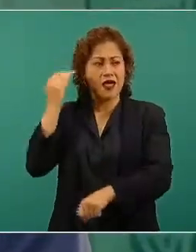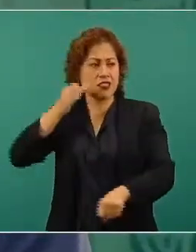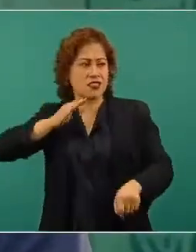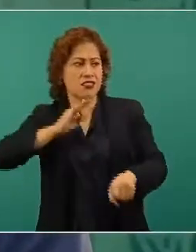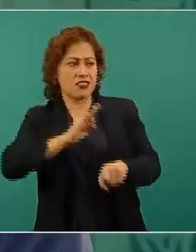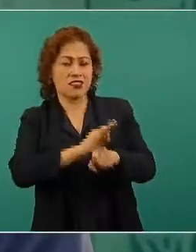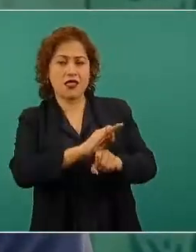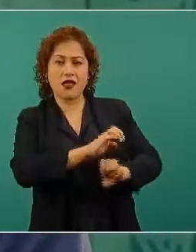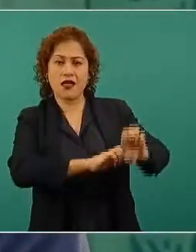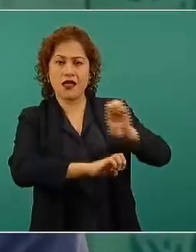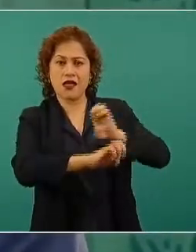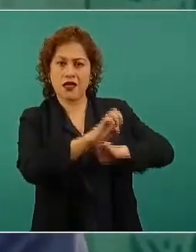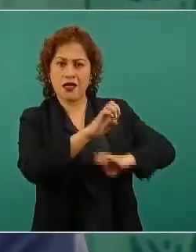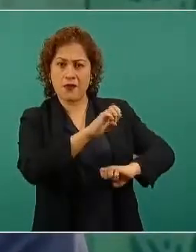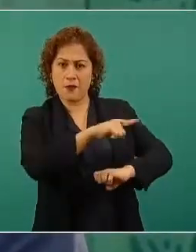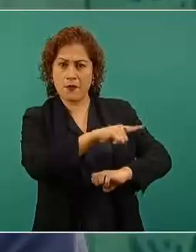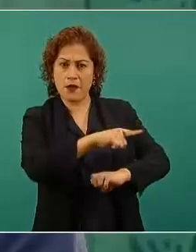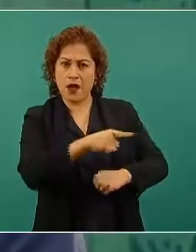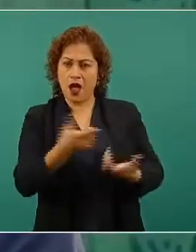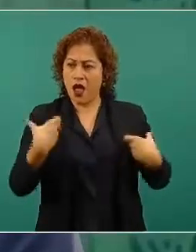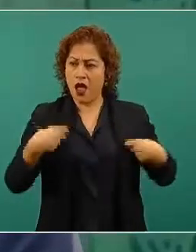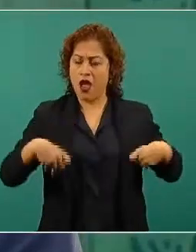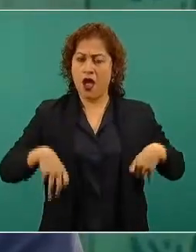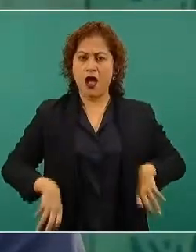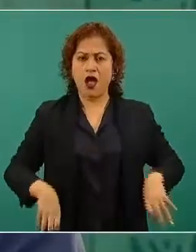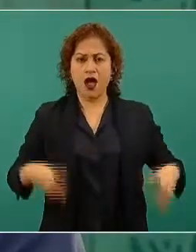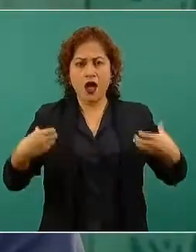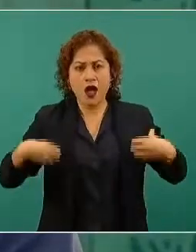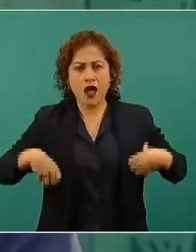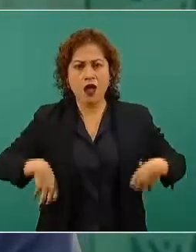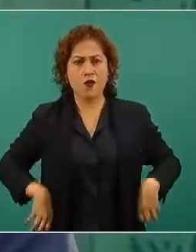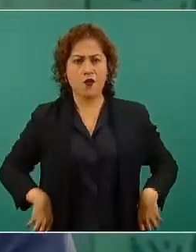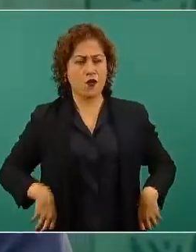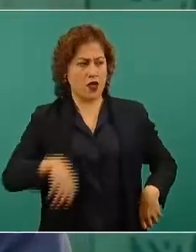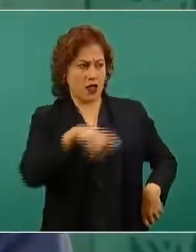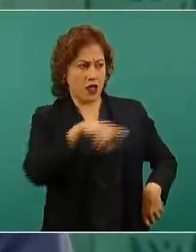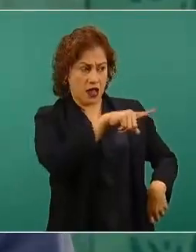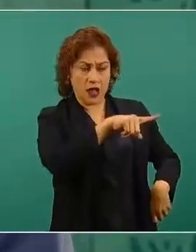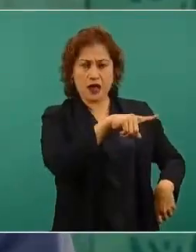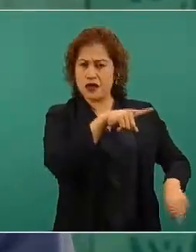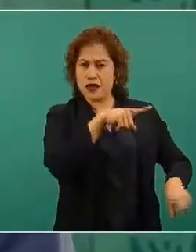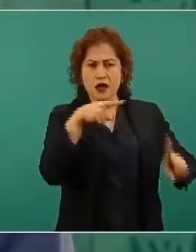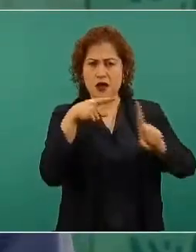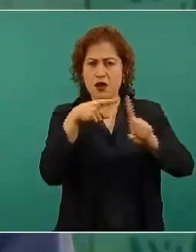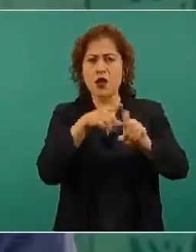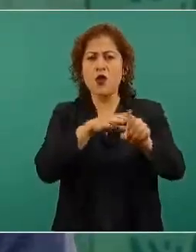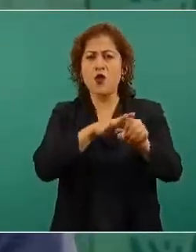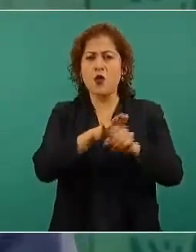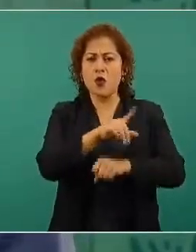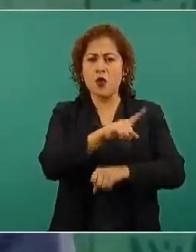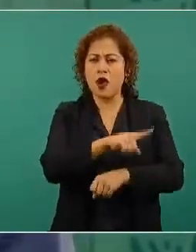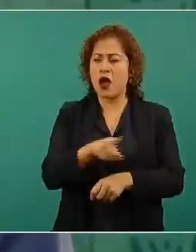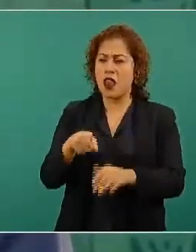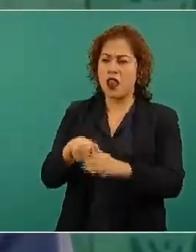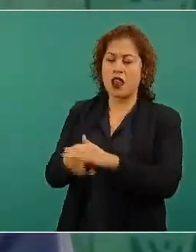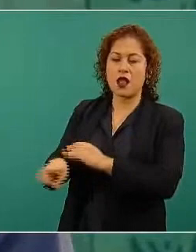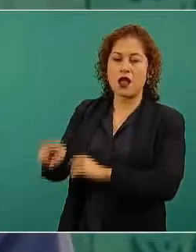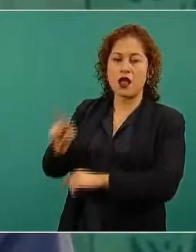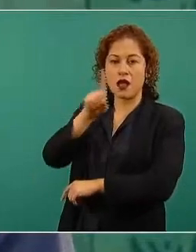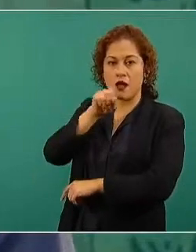se dedican a sobornar a funcionarios de distintas formas